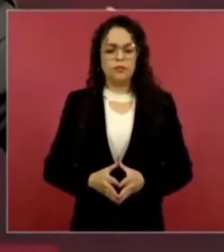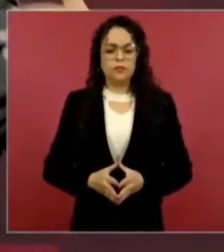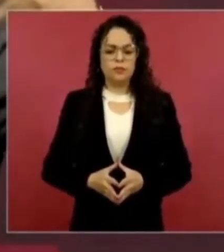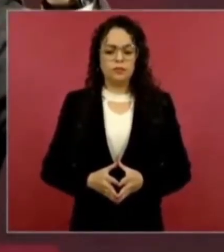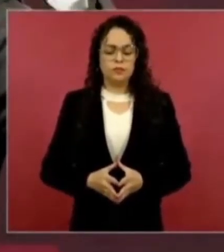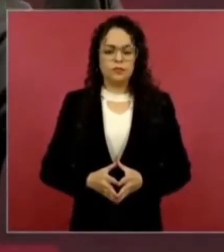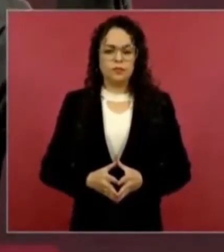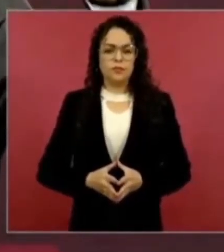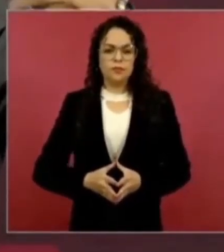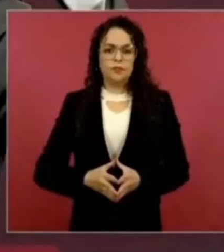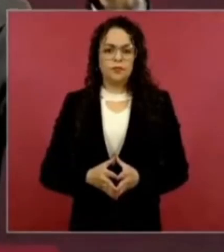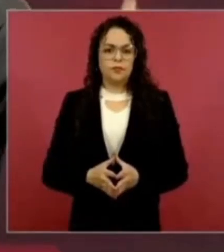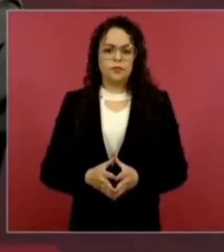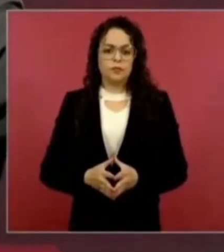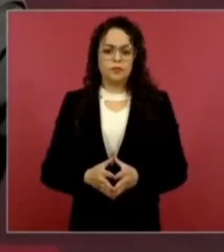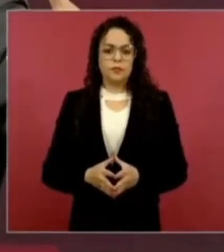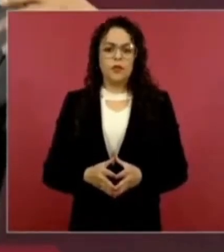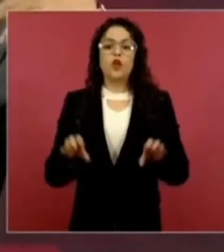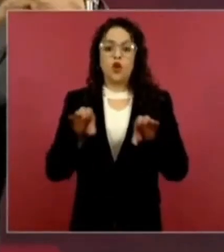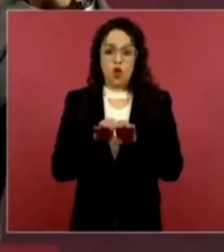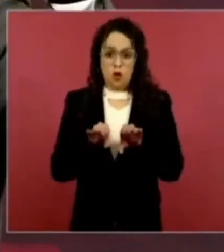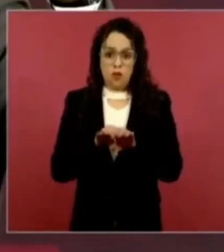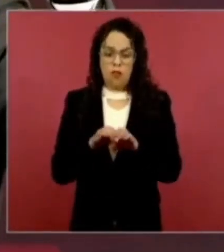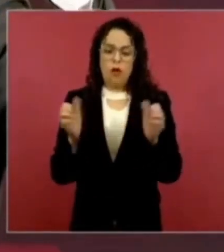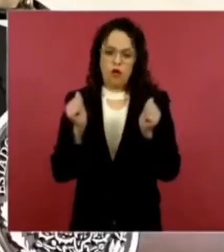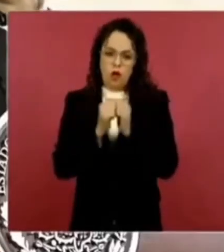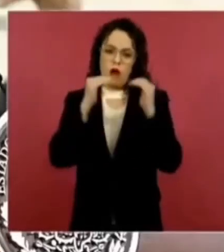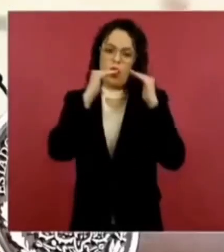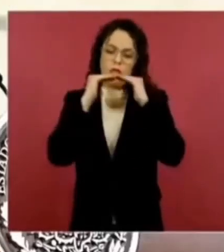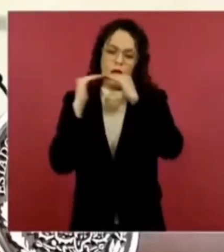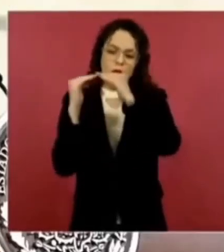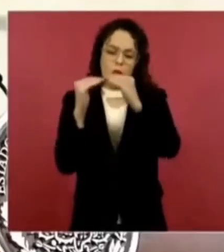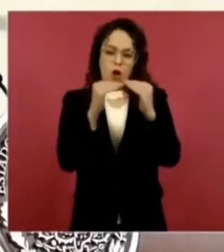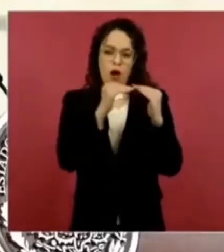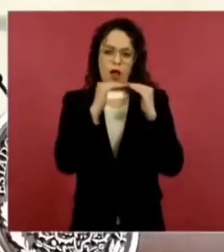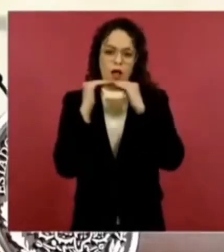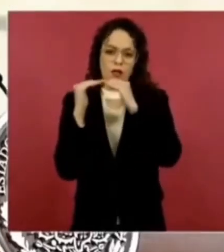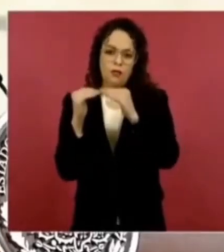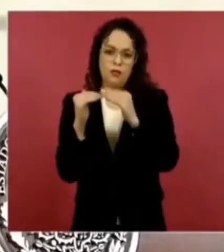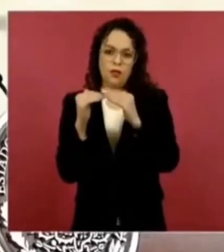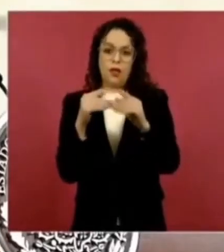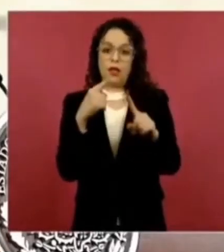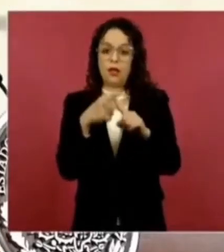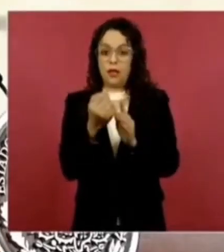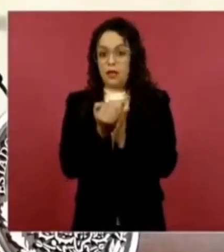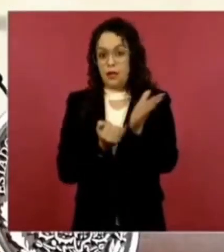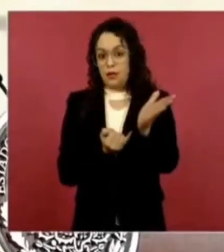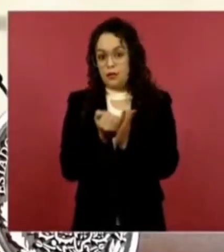Sí, se usa el método democrático. Si el pueblo elige.